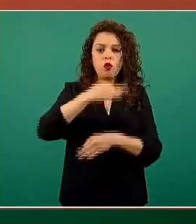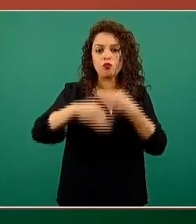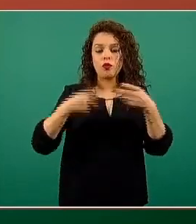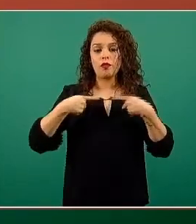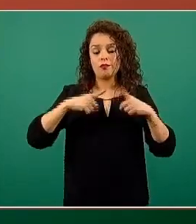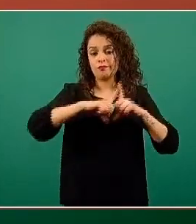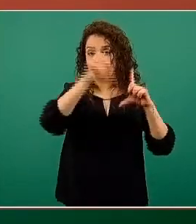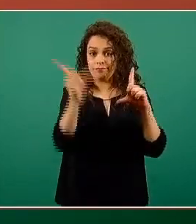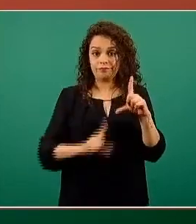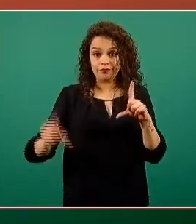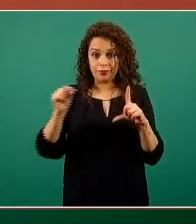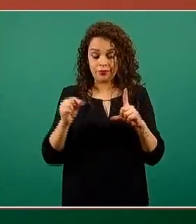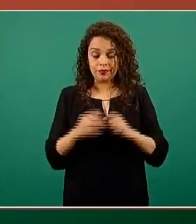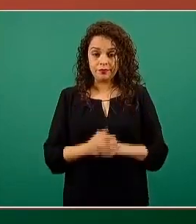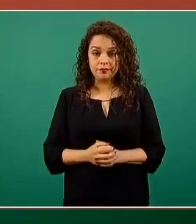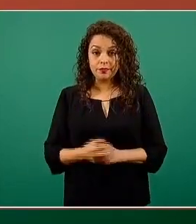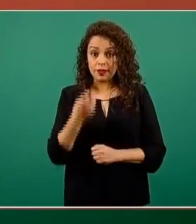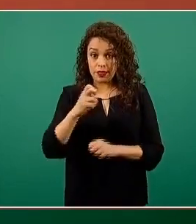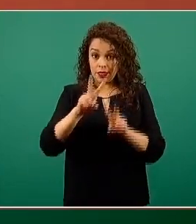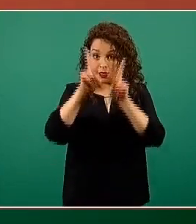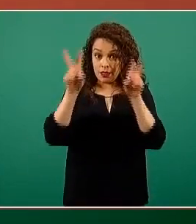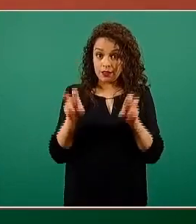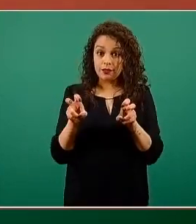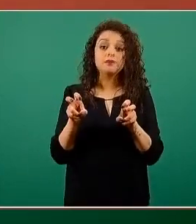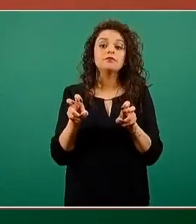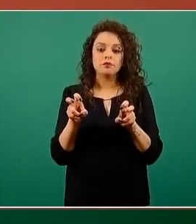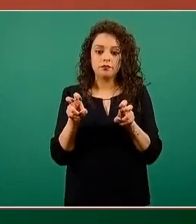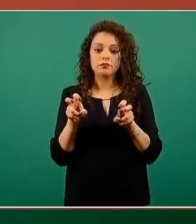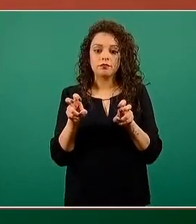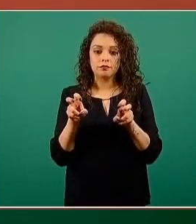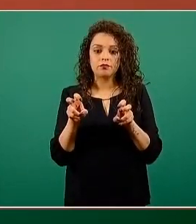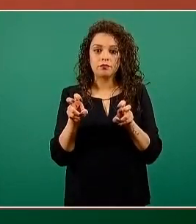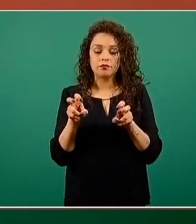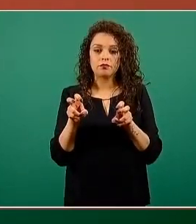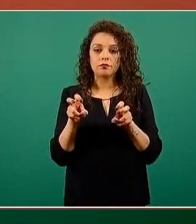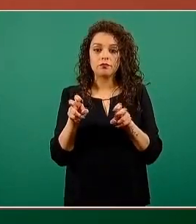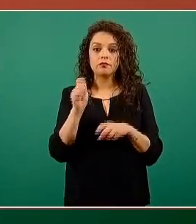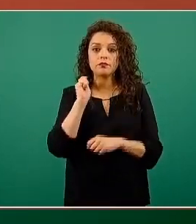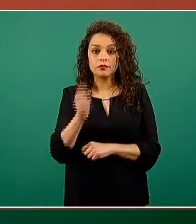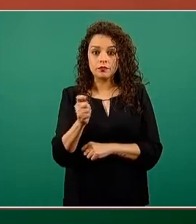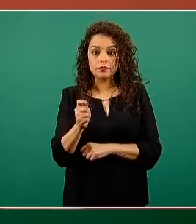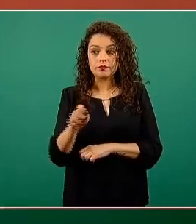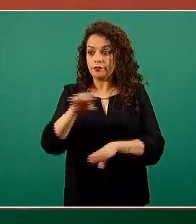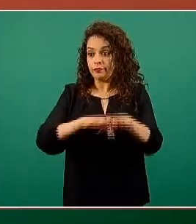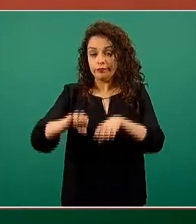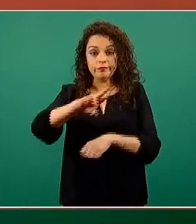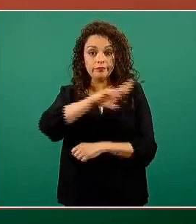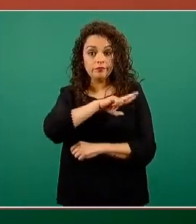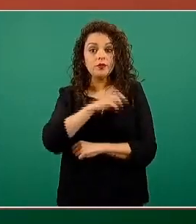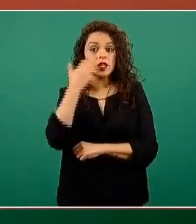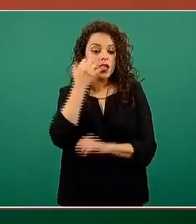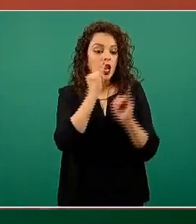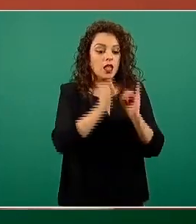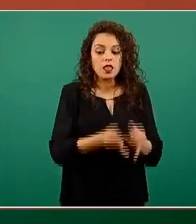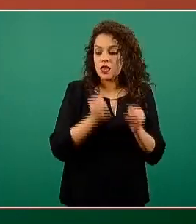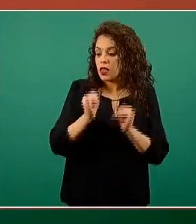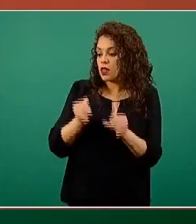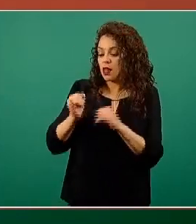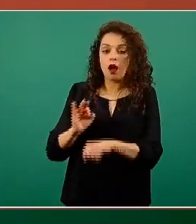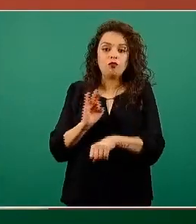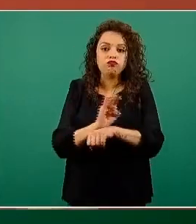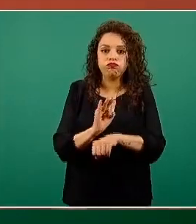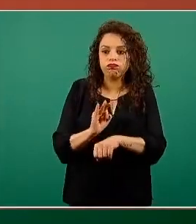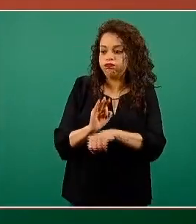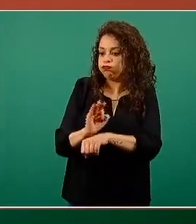Y es un asunto que aparentemente es de interés de entidades privadas y proteger individualmente a personas que